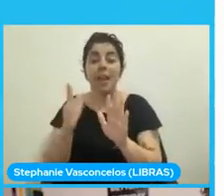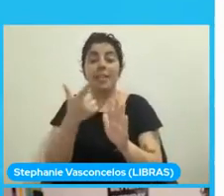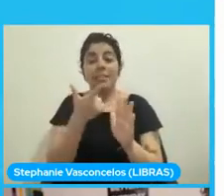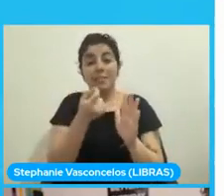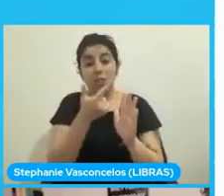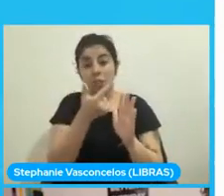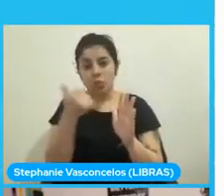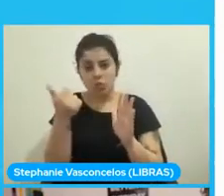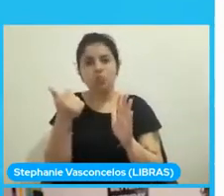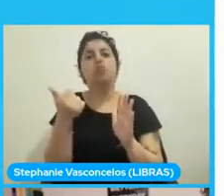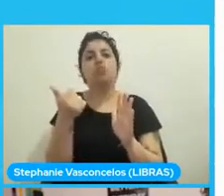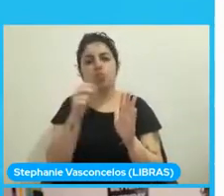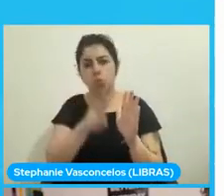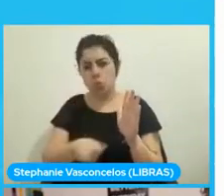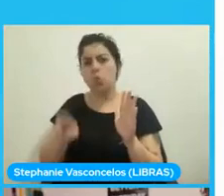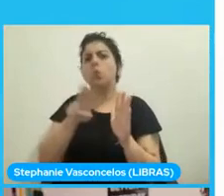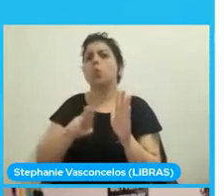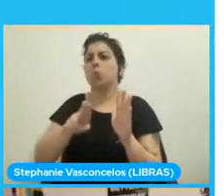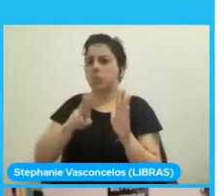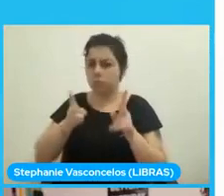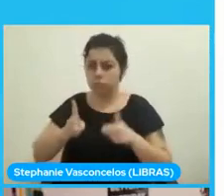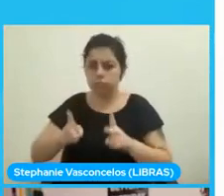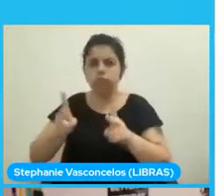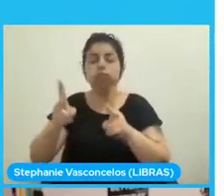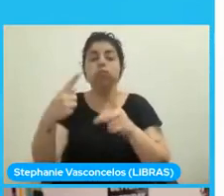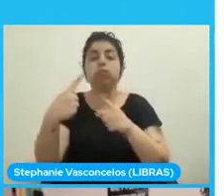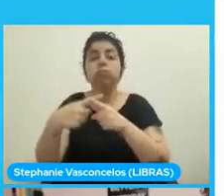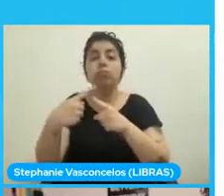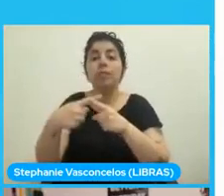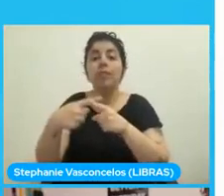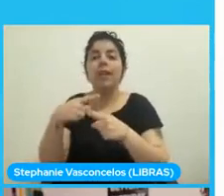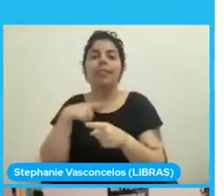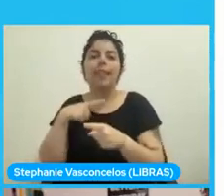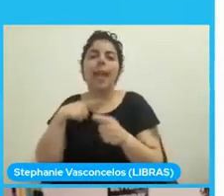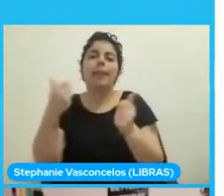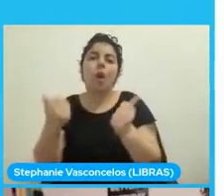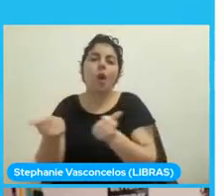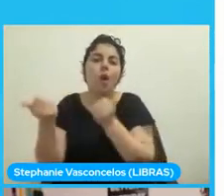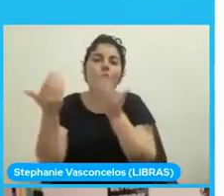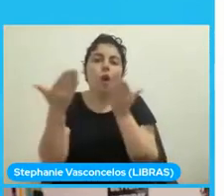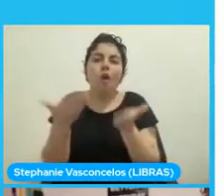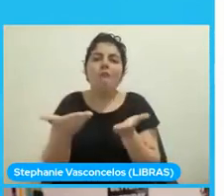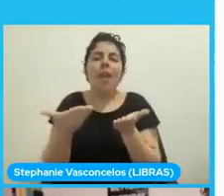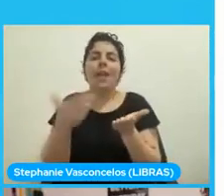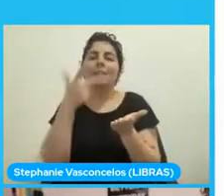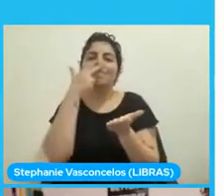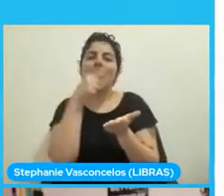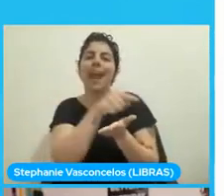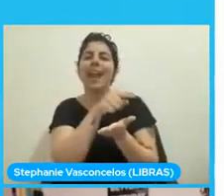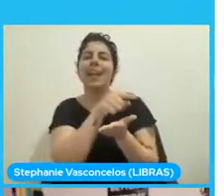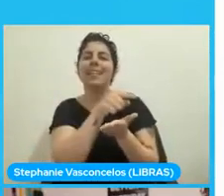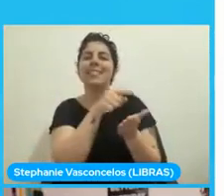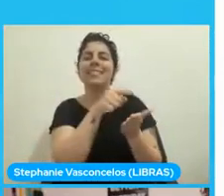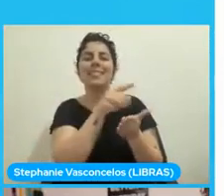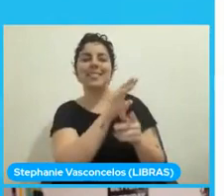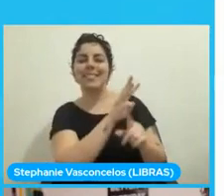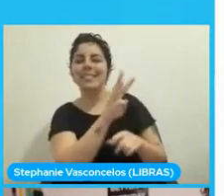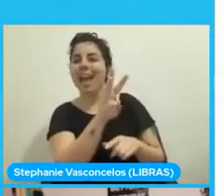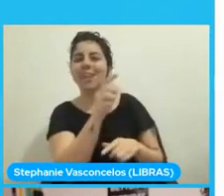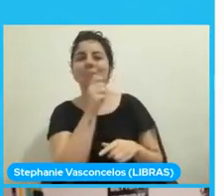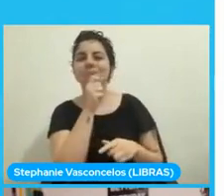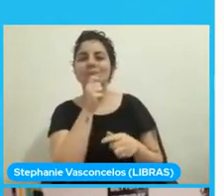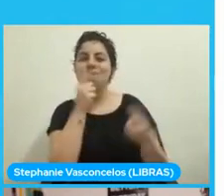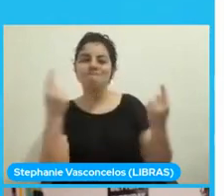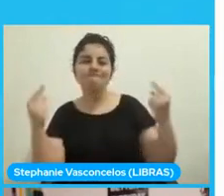utilizadas porque las aplicaciones desktop proveen algo que la web no proveía hasta ahora y es